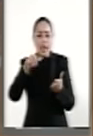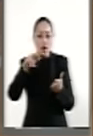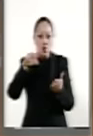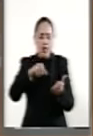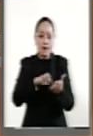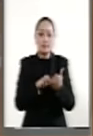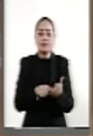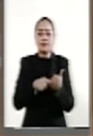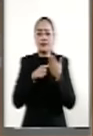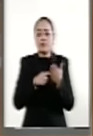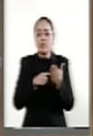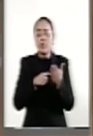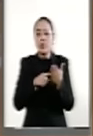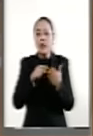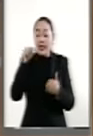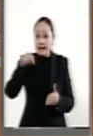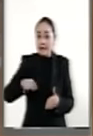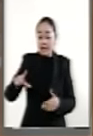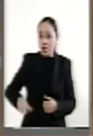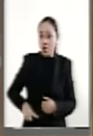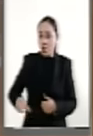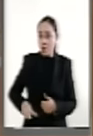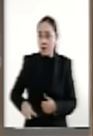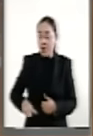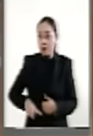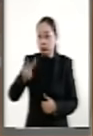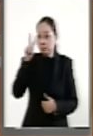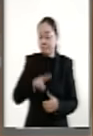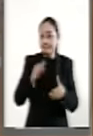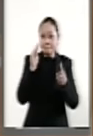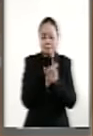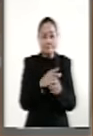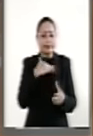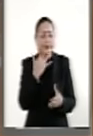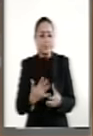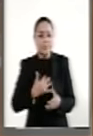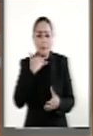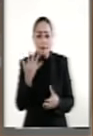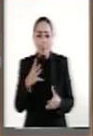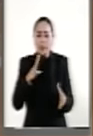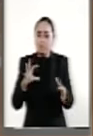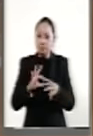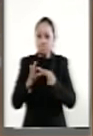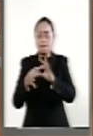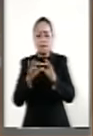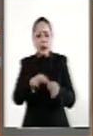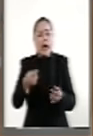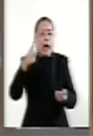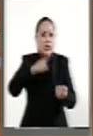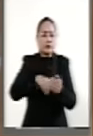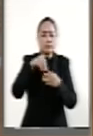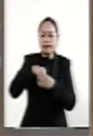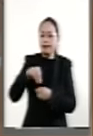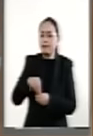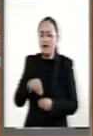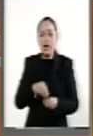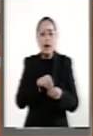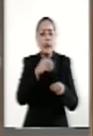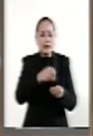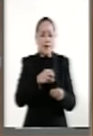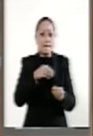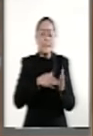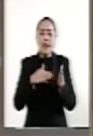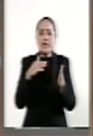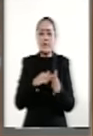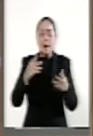yo diría que mientras este gobierno inepto y corrupto enreda a este país en las sombras, miles de mujeres